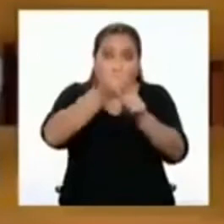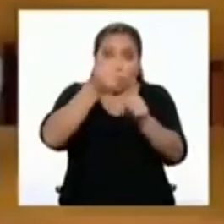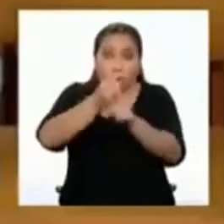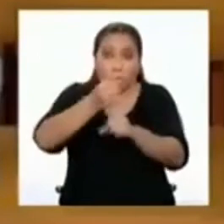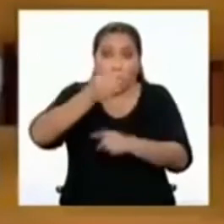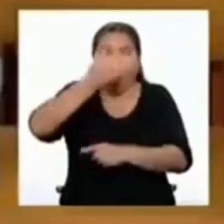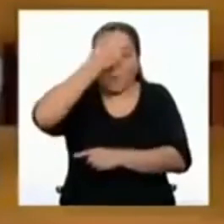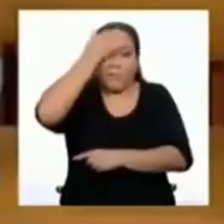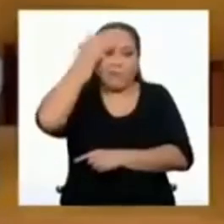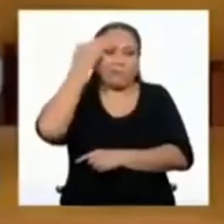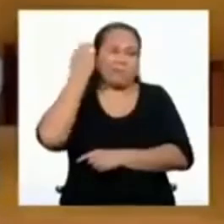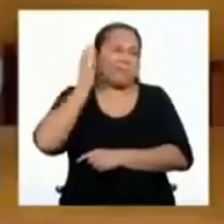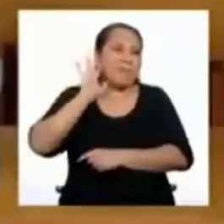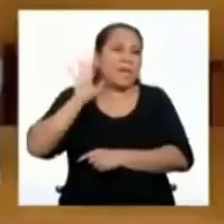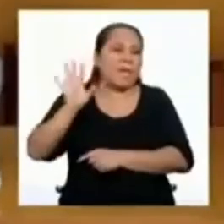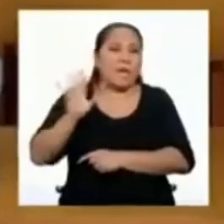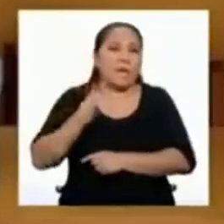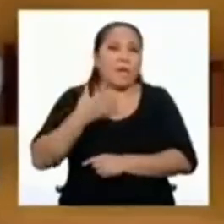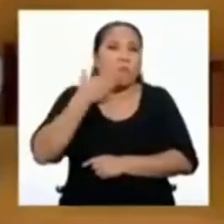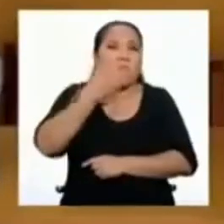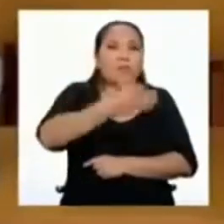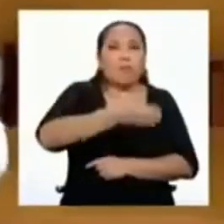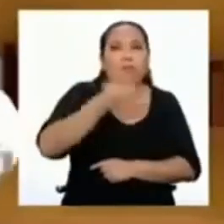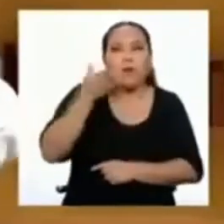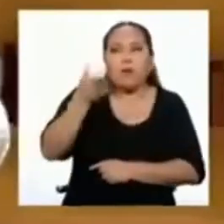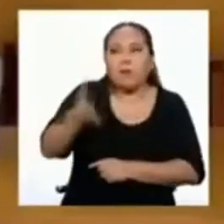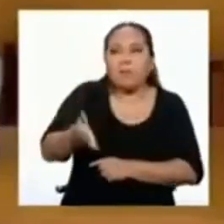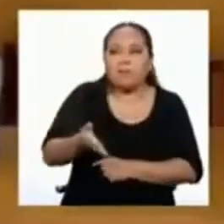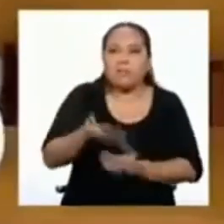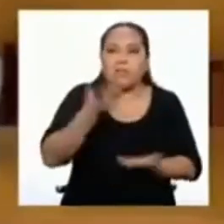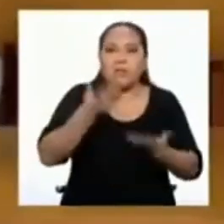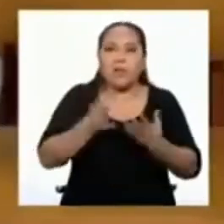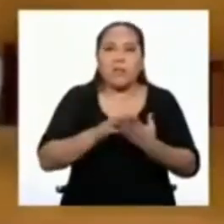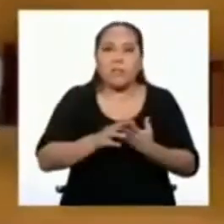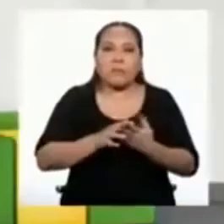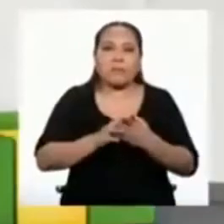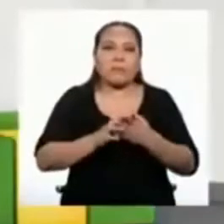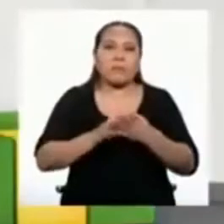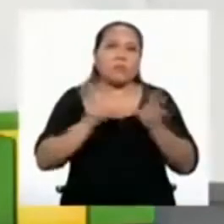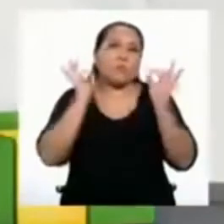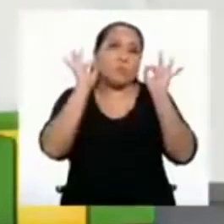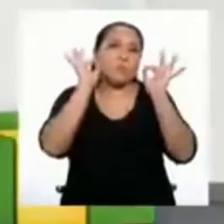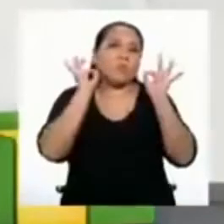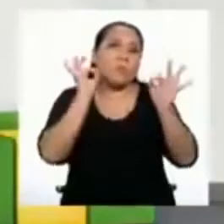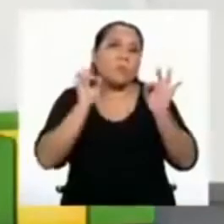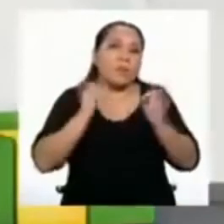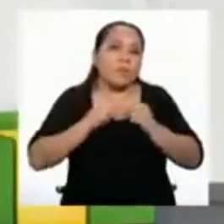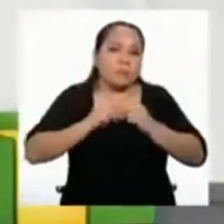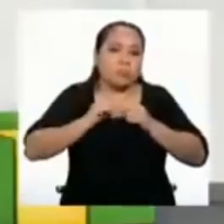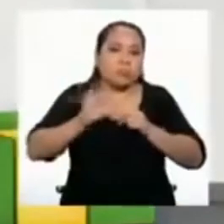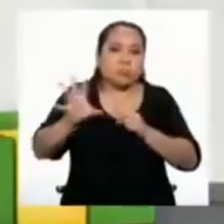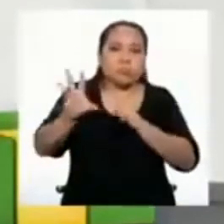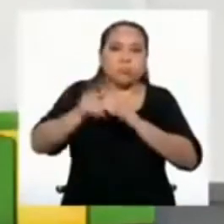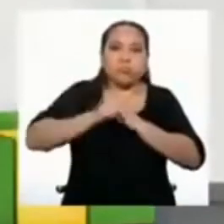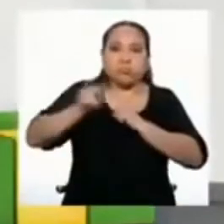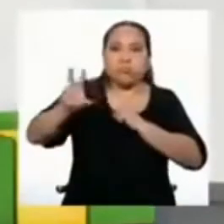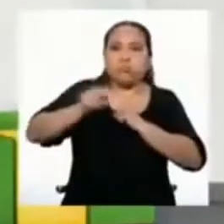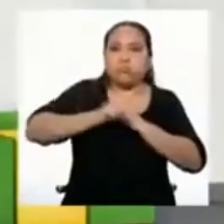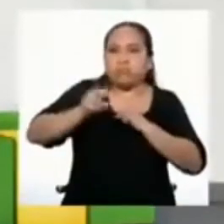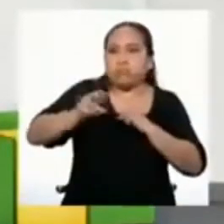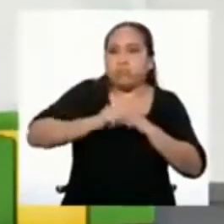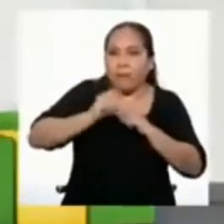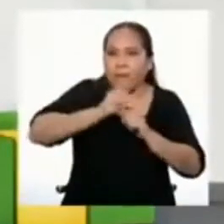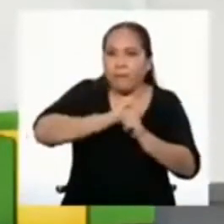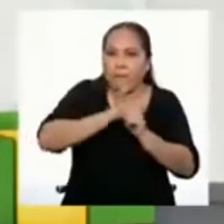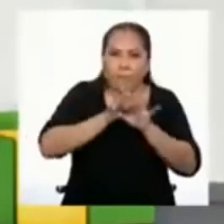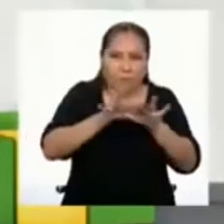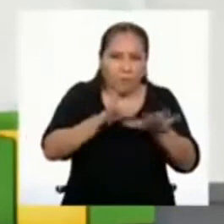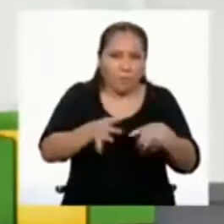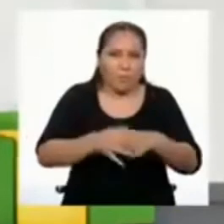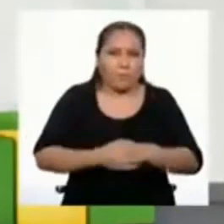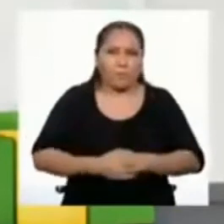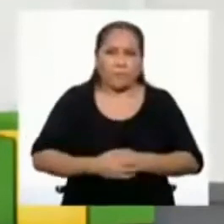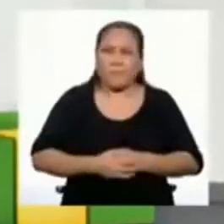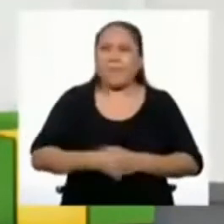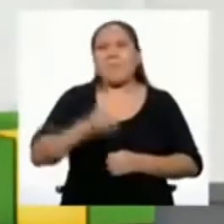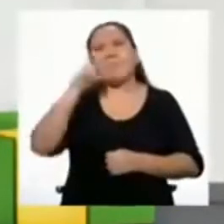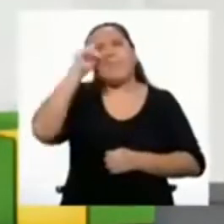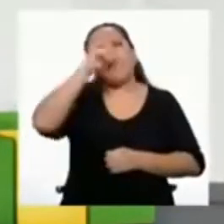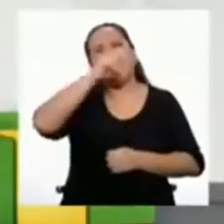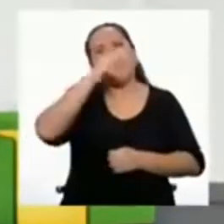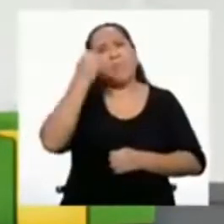caso y nos expusimos o expusimos a otros al riesgo. Es difícil entender por qué suceden estos casos.